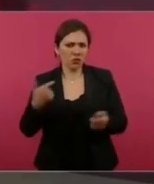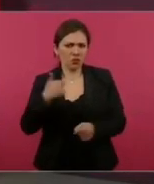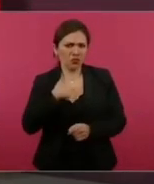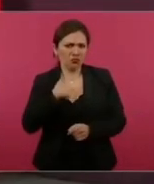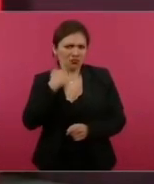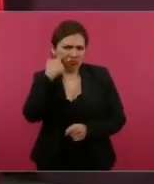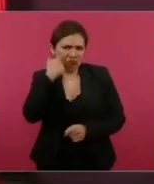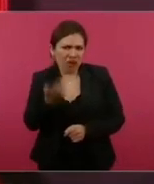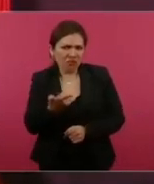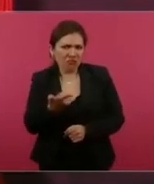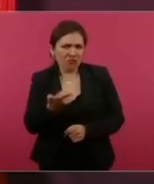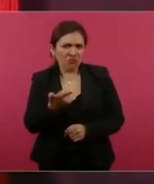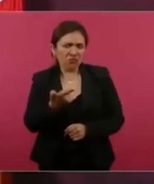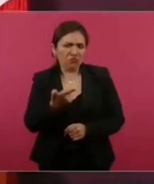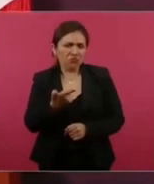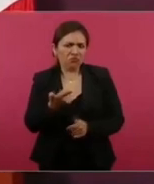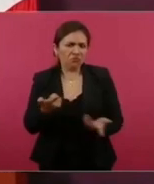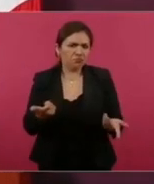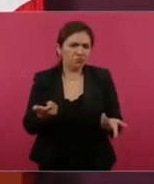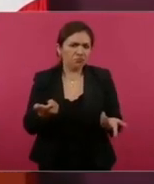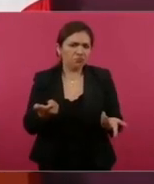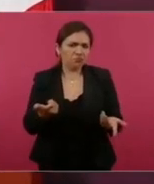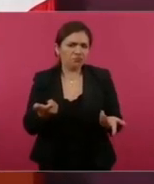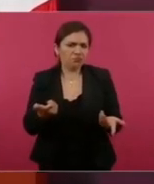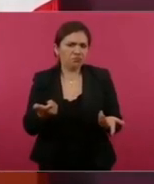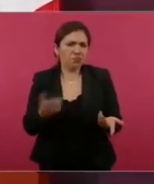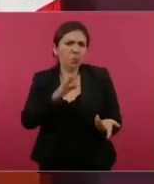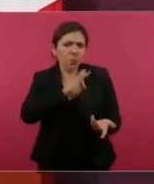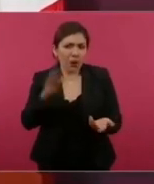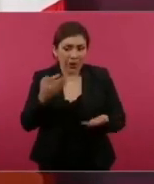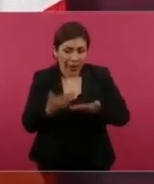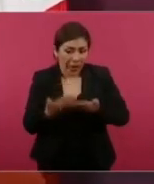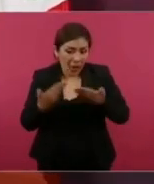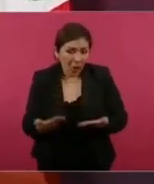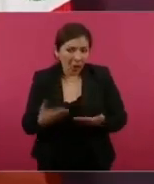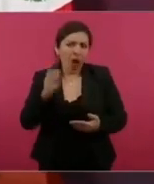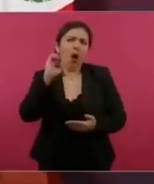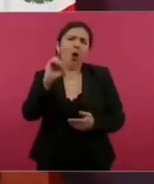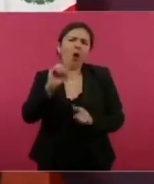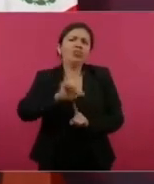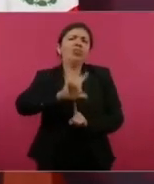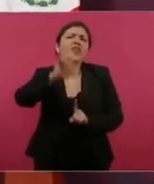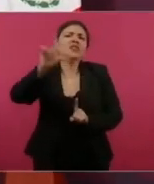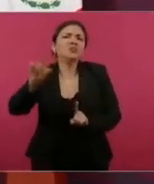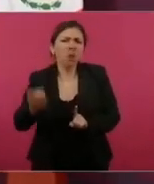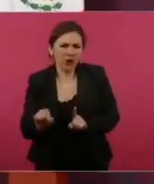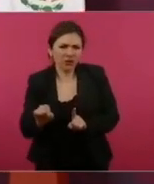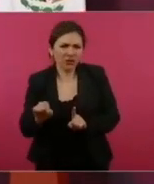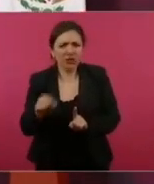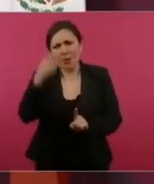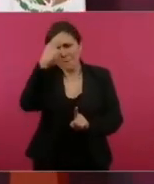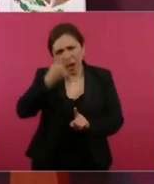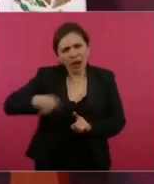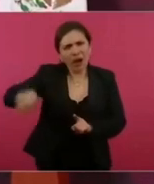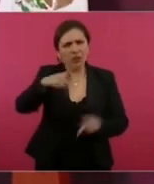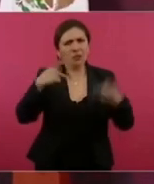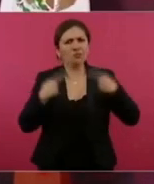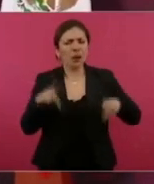no sé si ahora, pero más adelante, para aclararle a la gente,